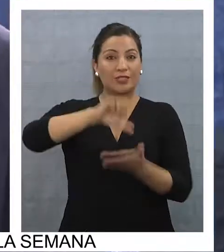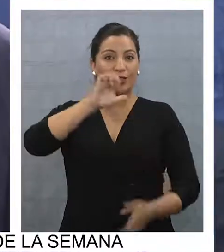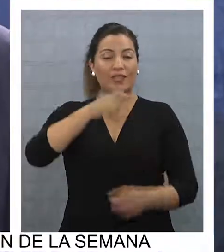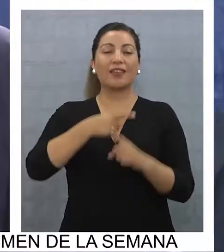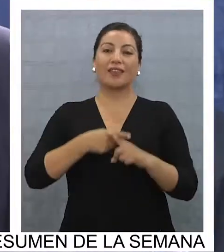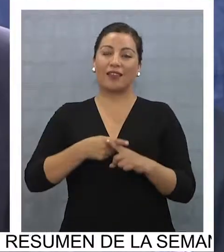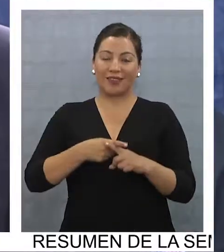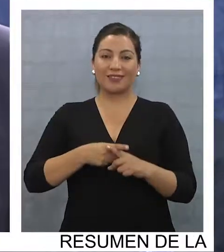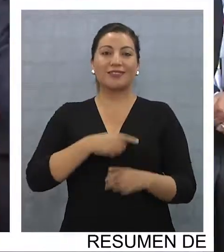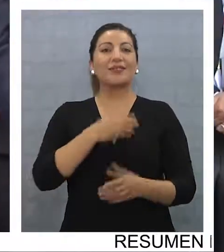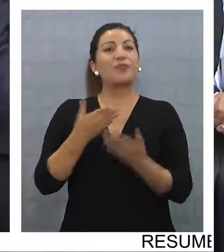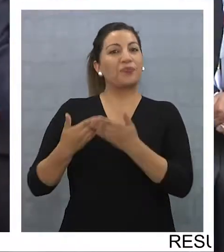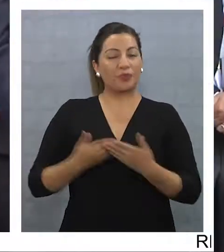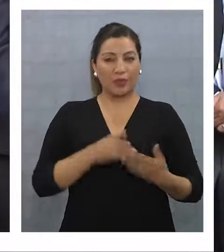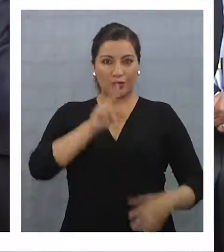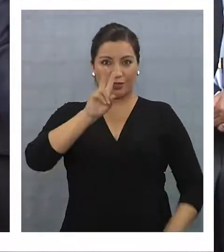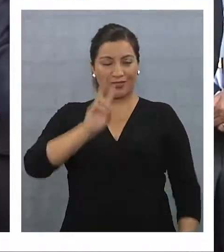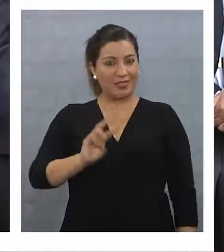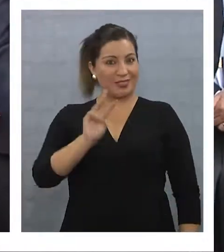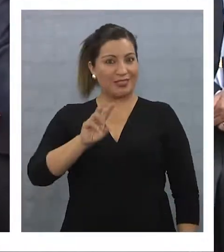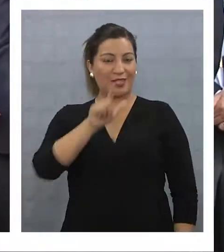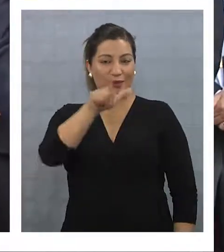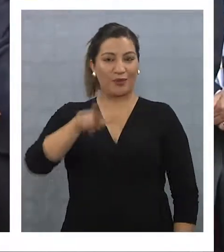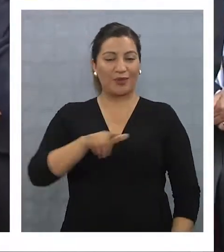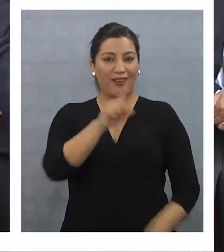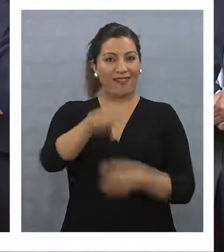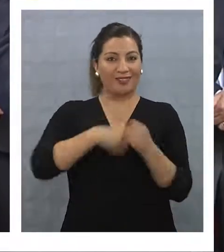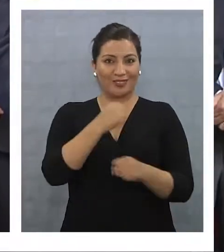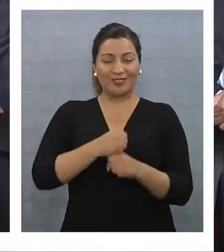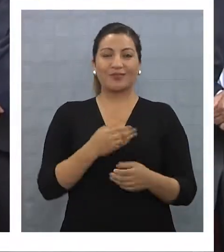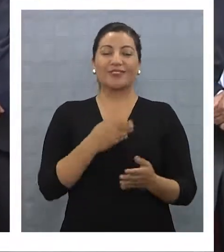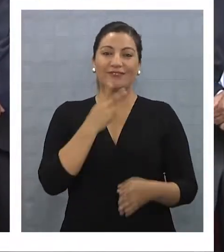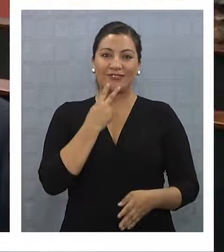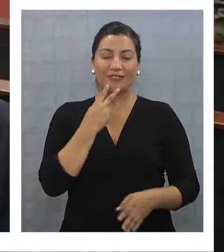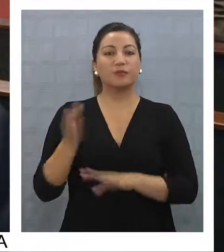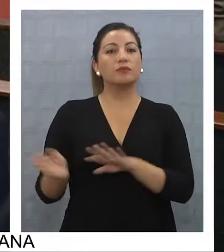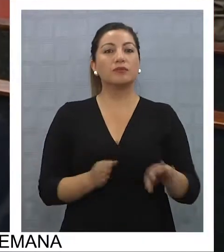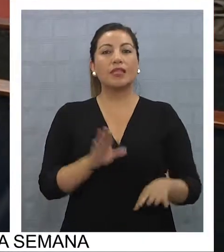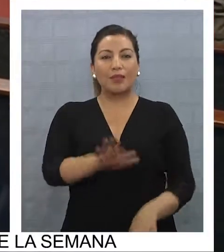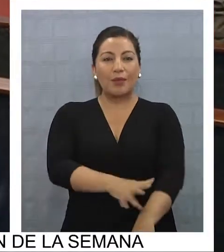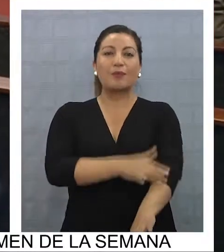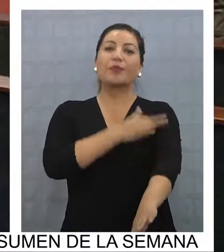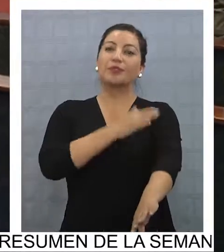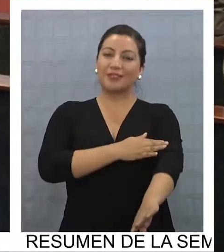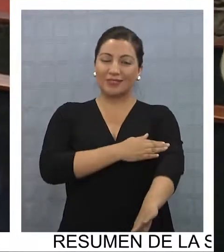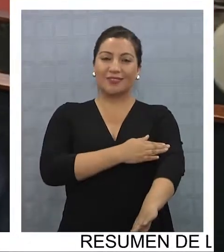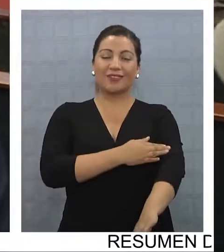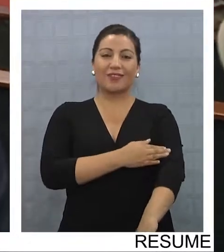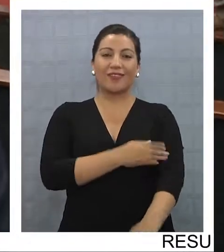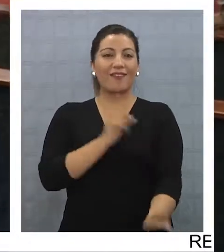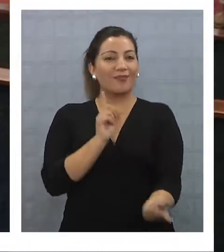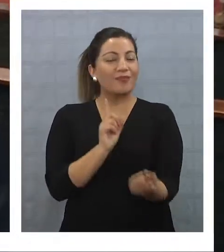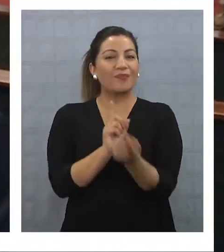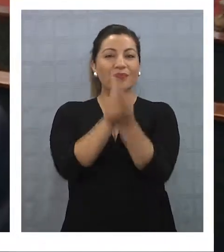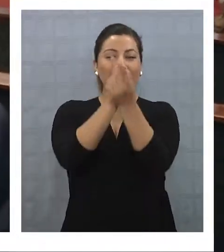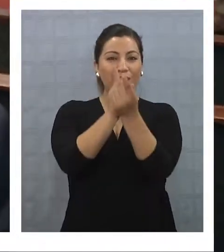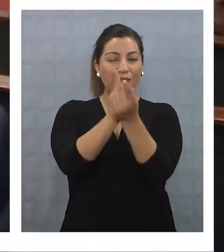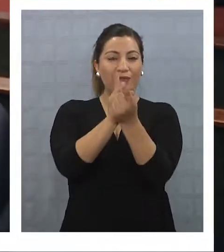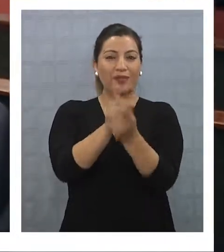celebró 81 años de existencia. Decirte las emociones que uno siente de ver a